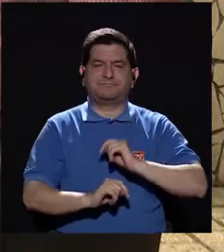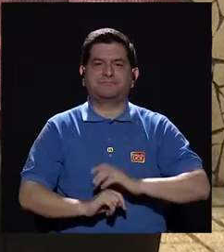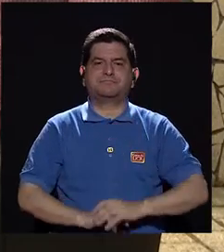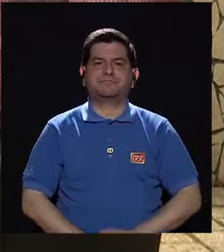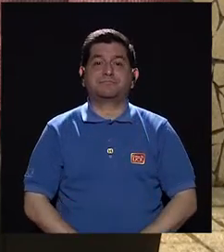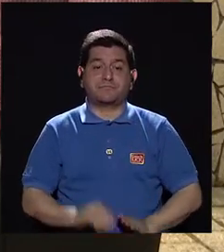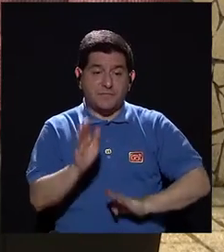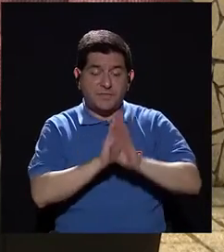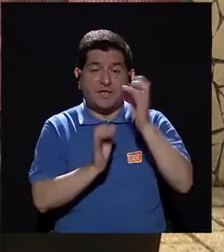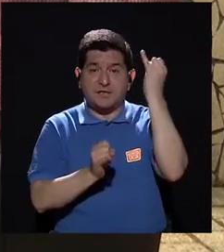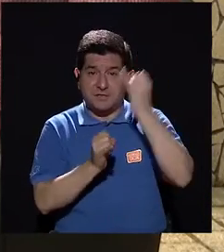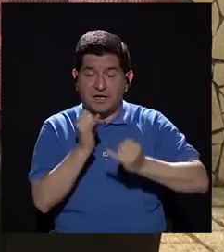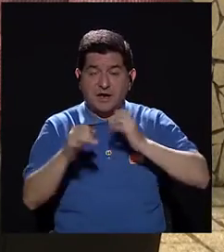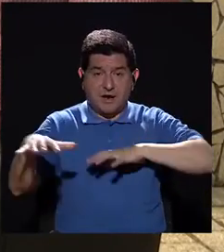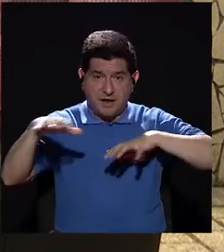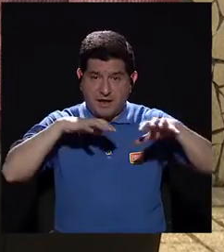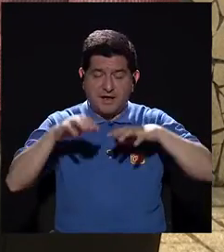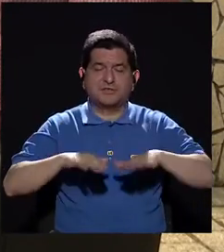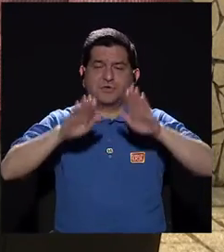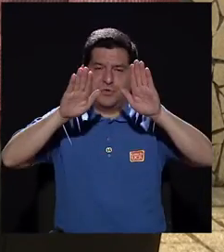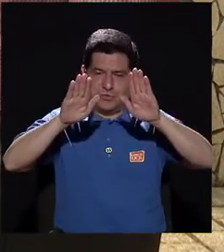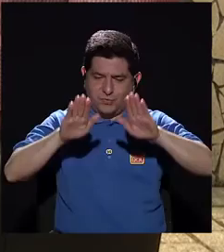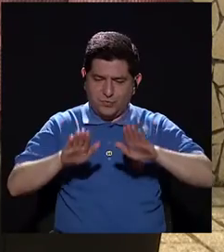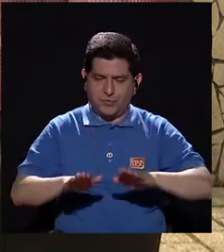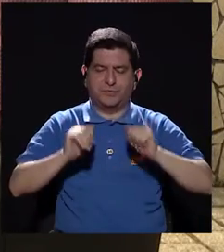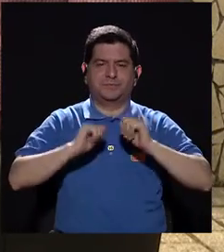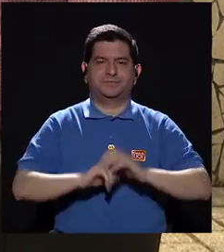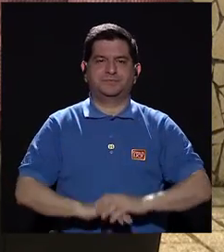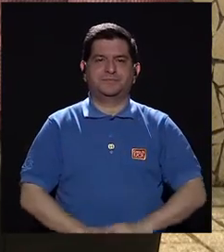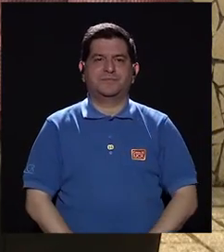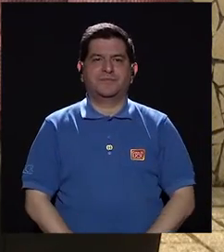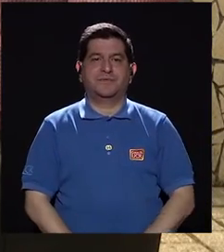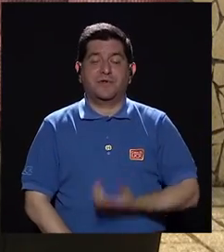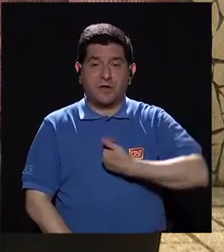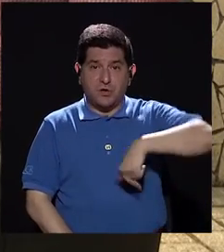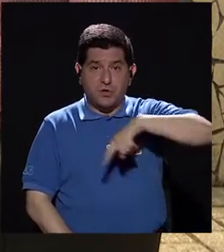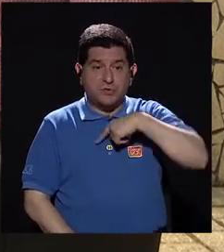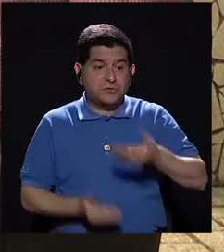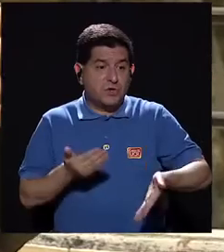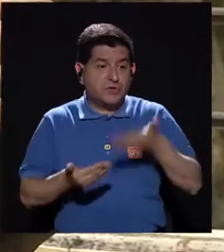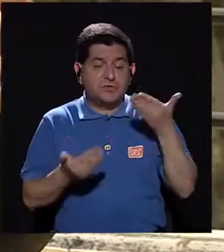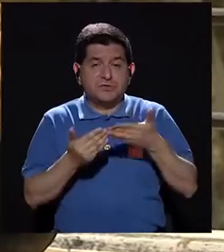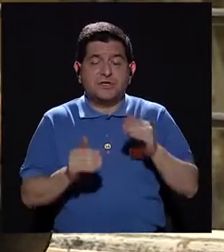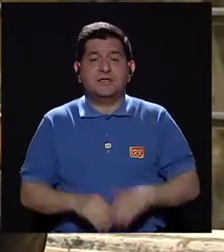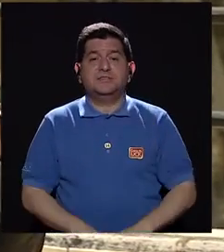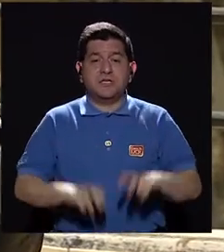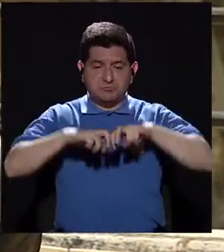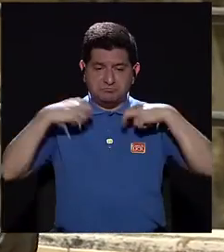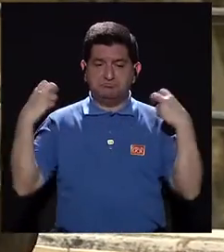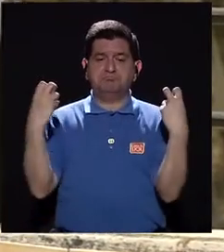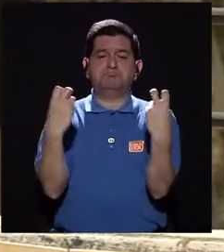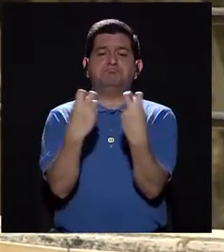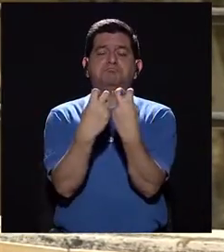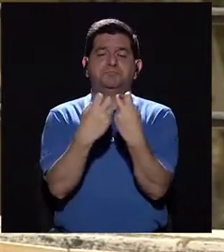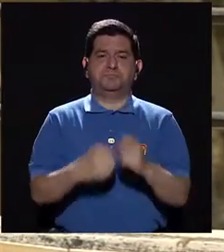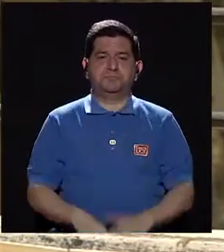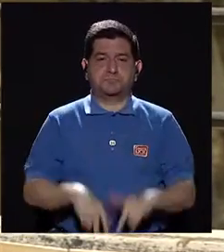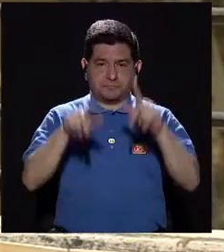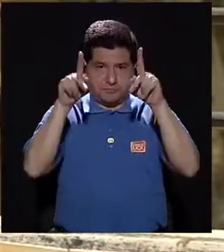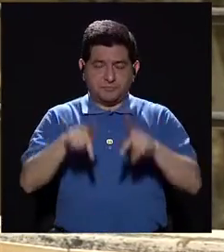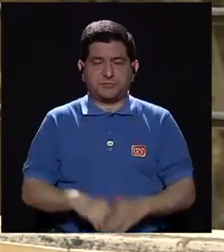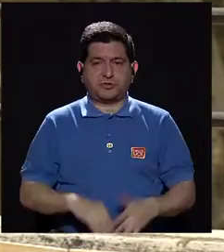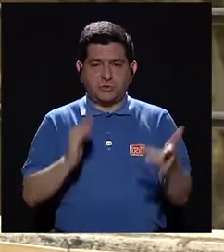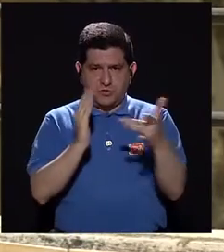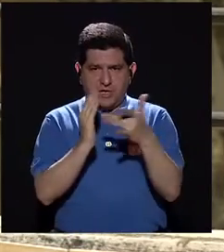Y desarrollamos al final una dinámica de relajación. Entonces lo hacemos prácticamente en círculo donde las personas